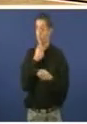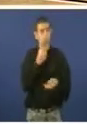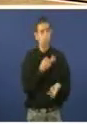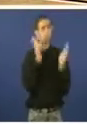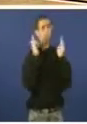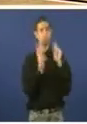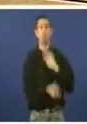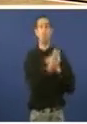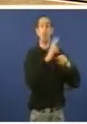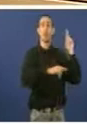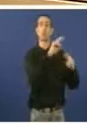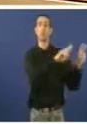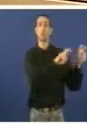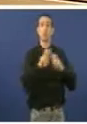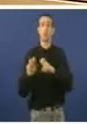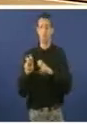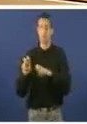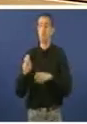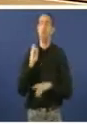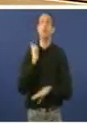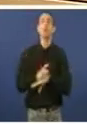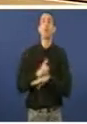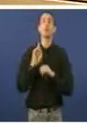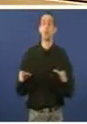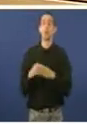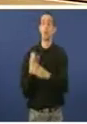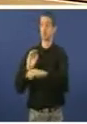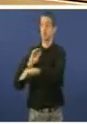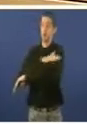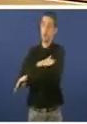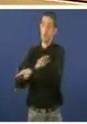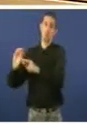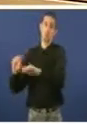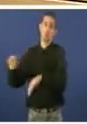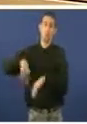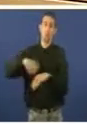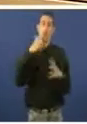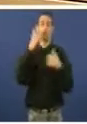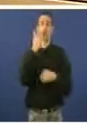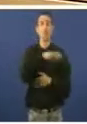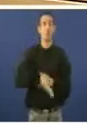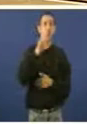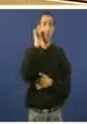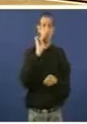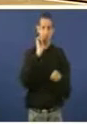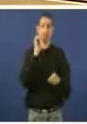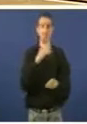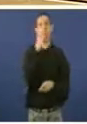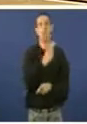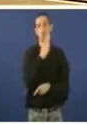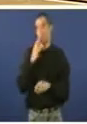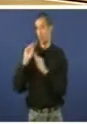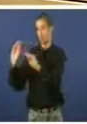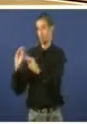atención primária decidida polo seu goberno. Nótase nos reiterados incumprimentos do plan funcional de Ourense, tamén comprometido por vostede